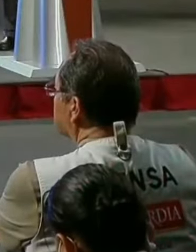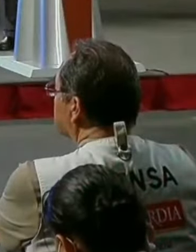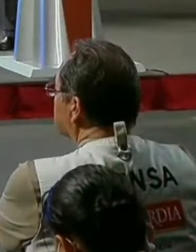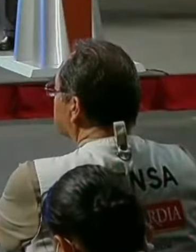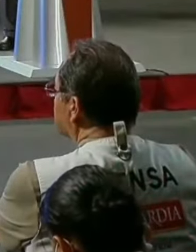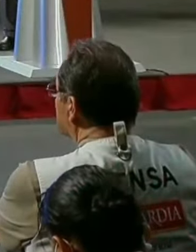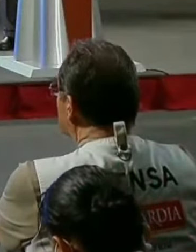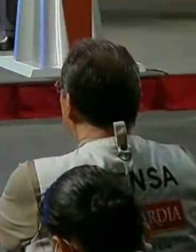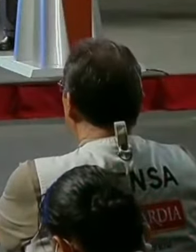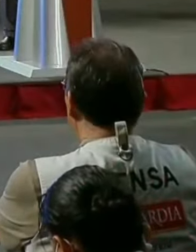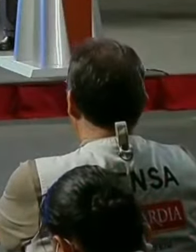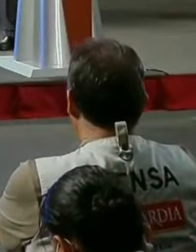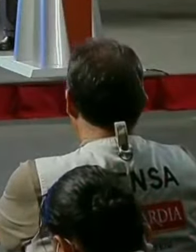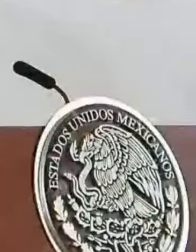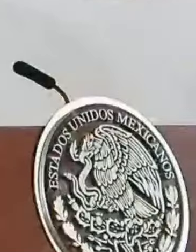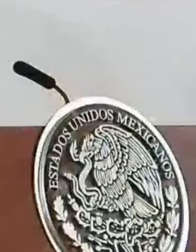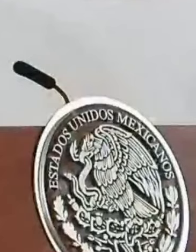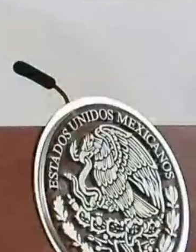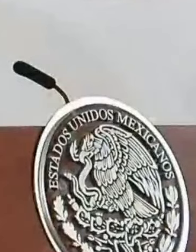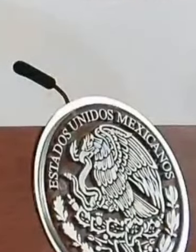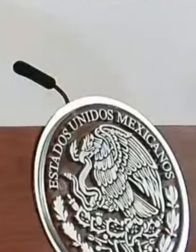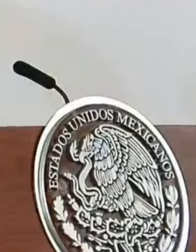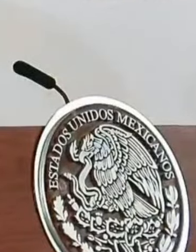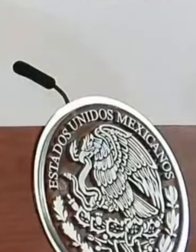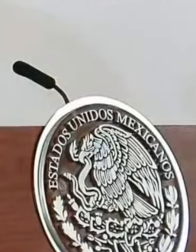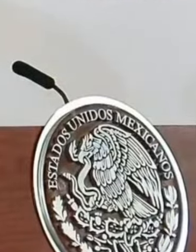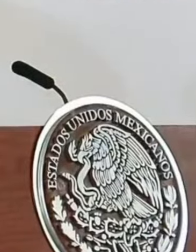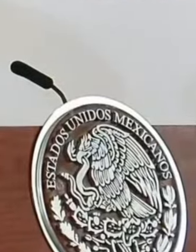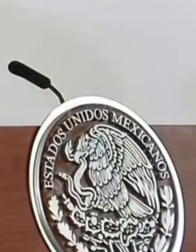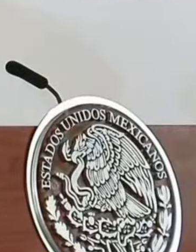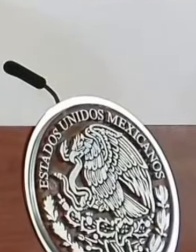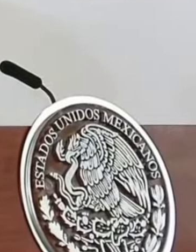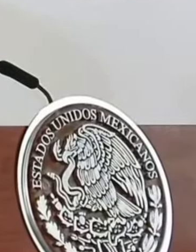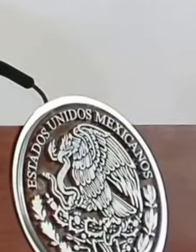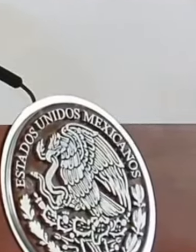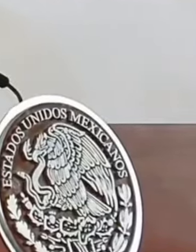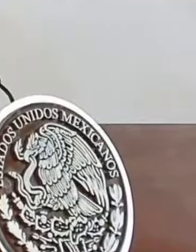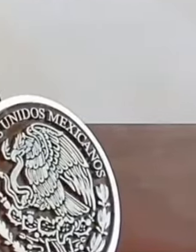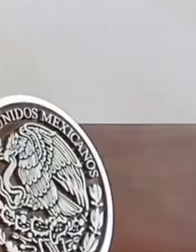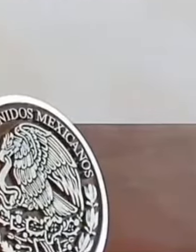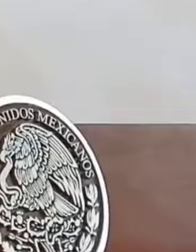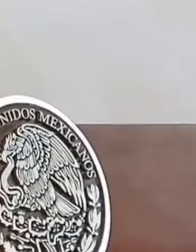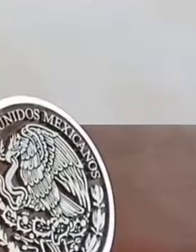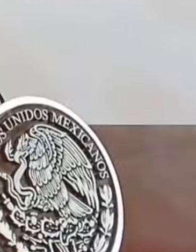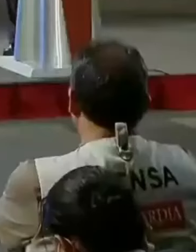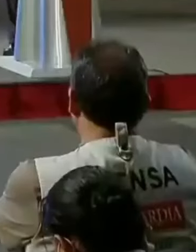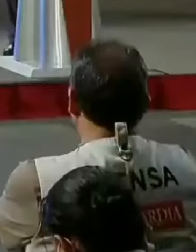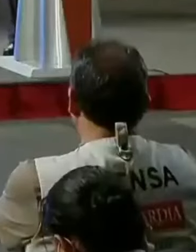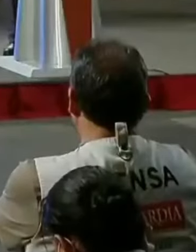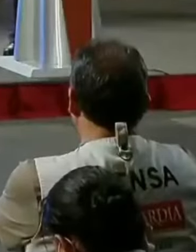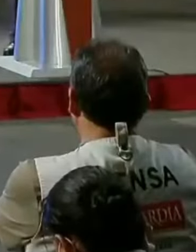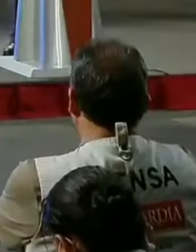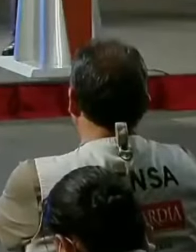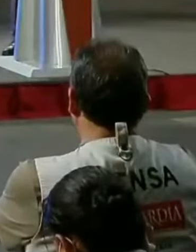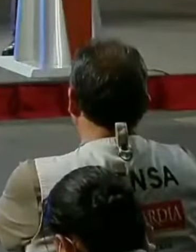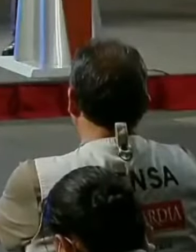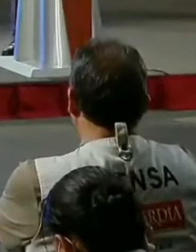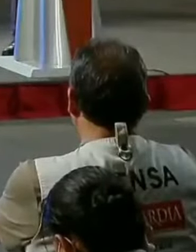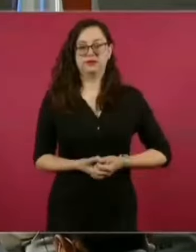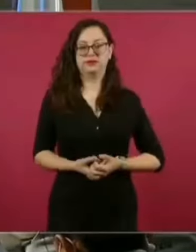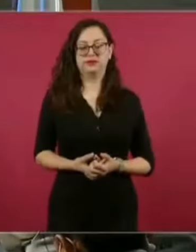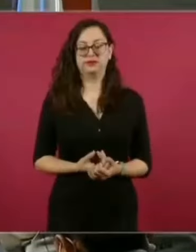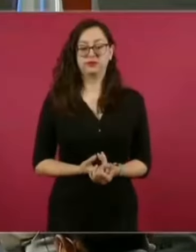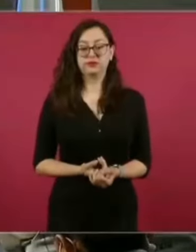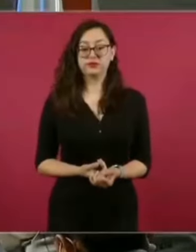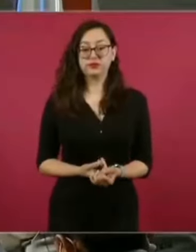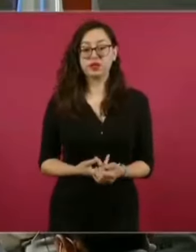Los ferrocarriles. Falta. ¿Quién privatizó los trenes de pasajeros? Cedillo. ¿Quién se